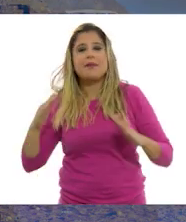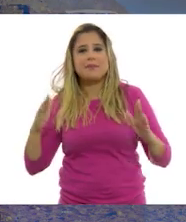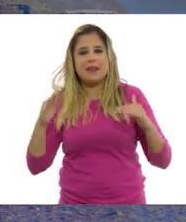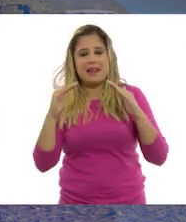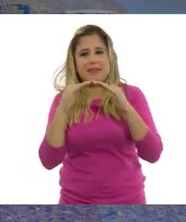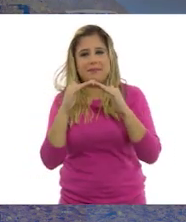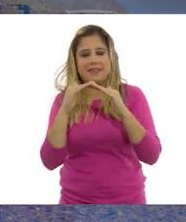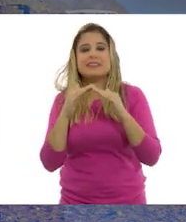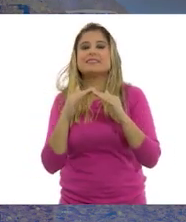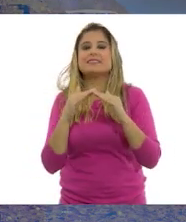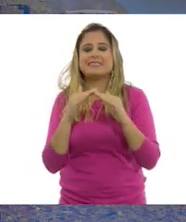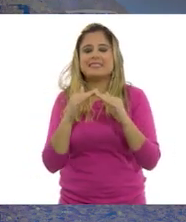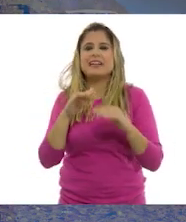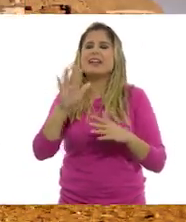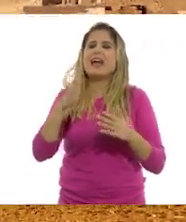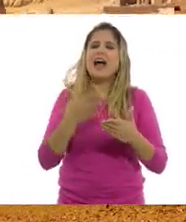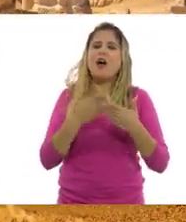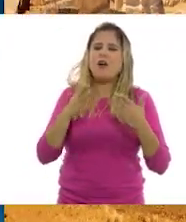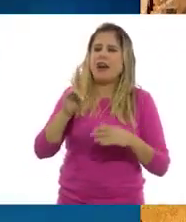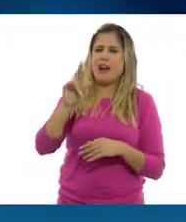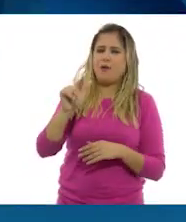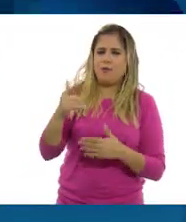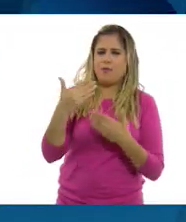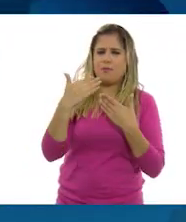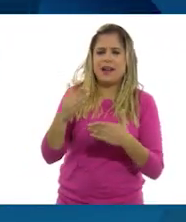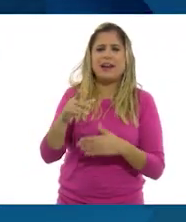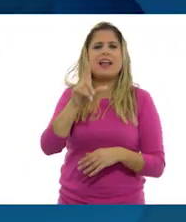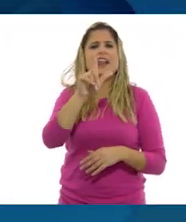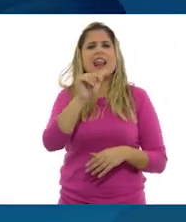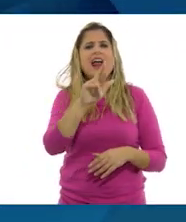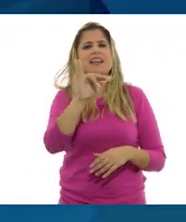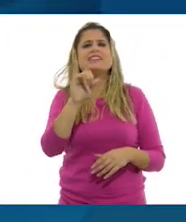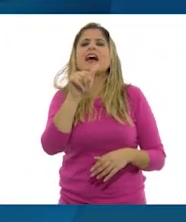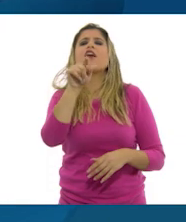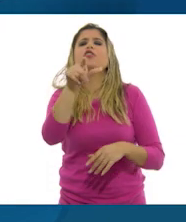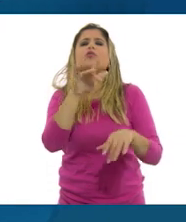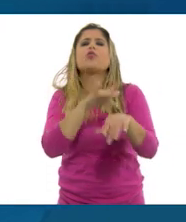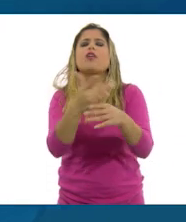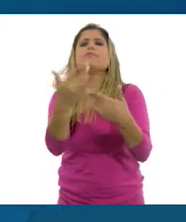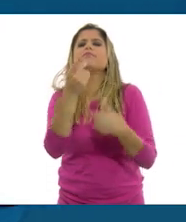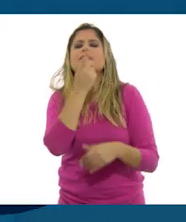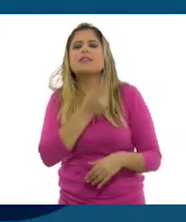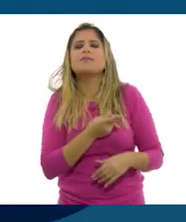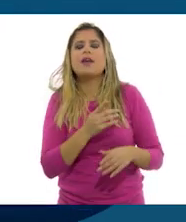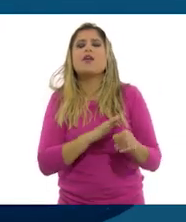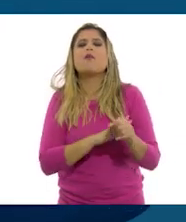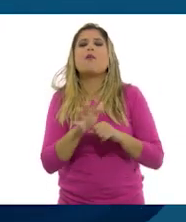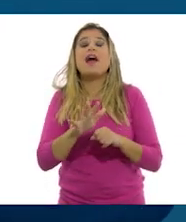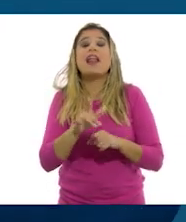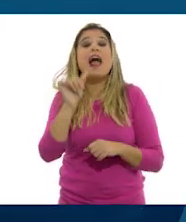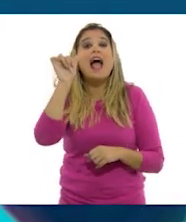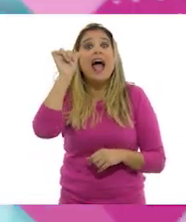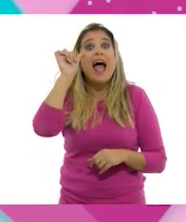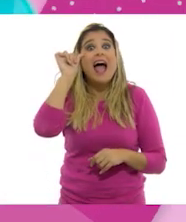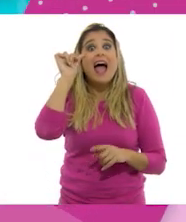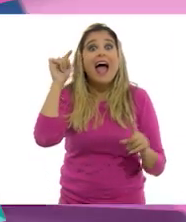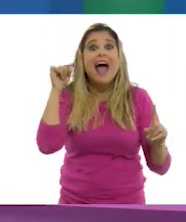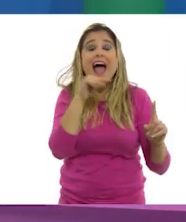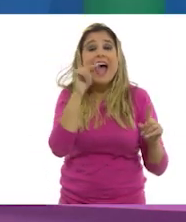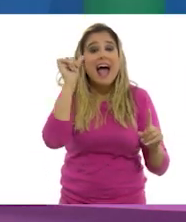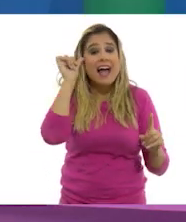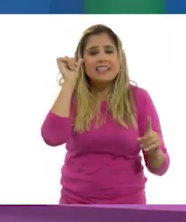Raúl, ahora, muy bien, Raúl. Larisa, te toca. ¿Qué crees? El continente de Asia. ¿Qué